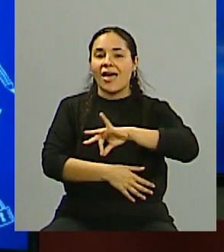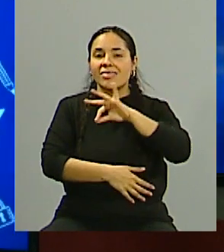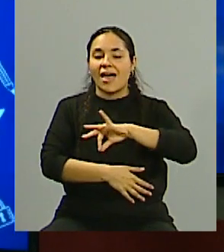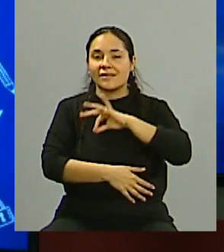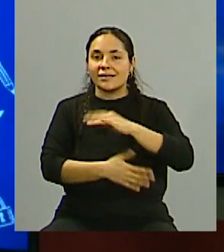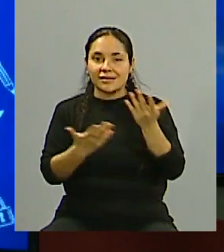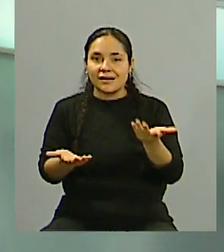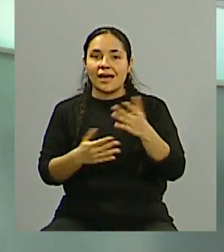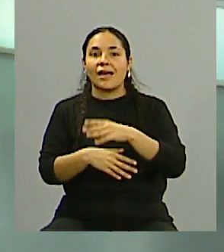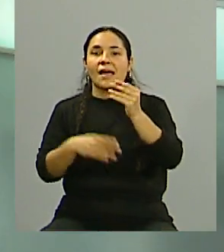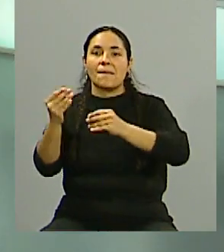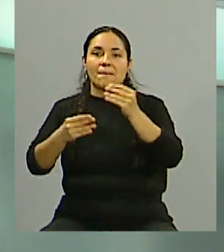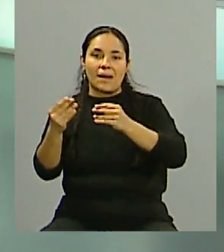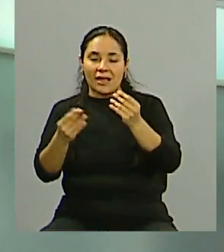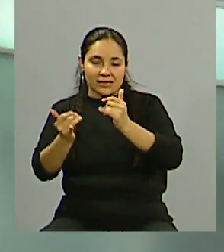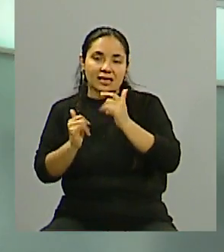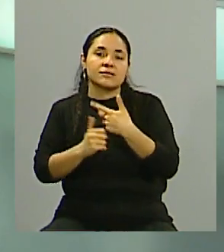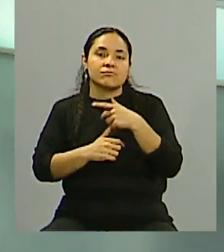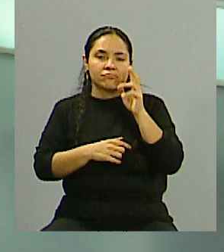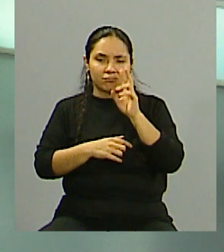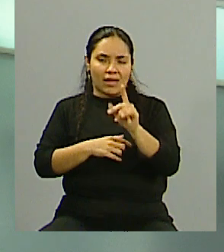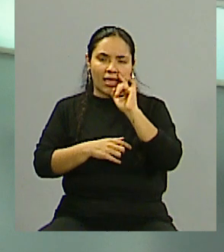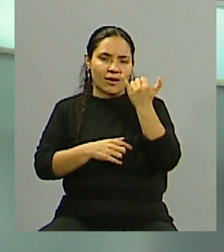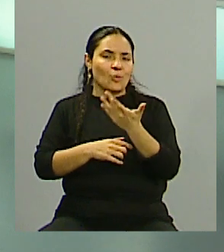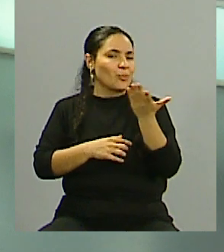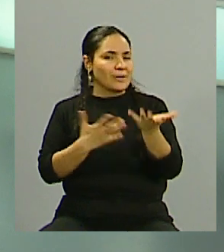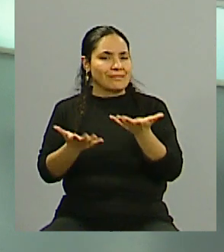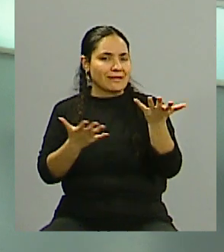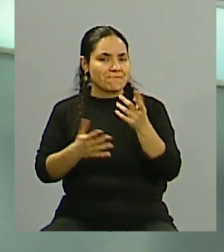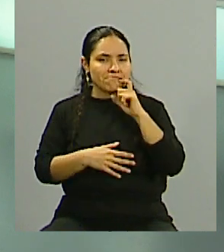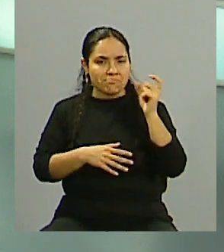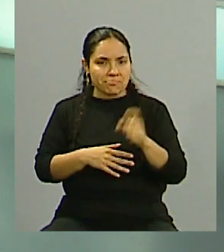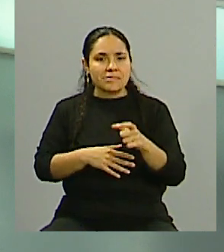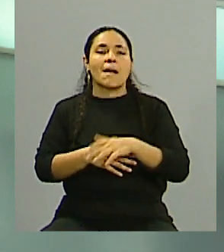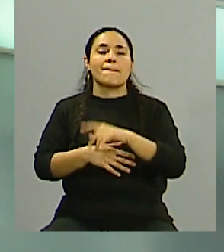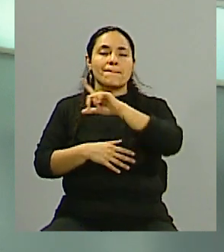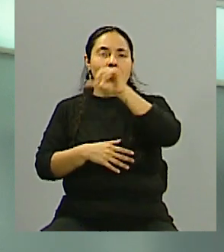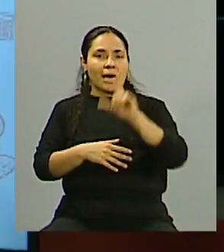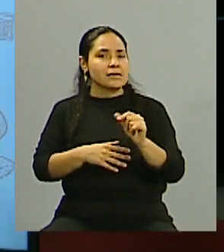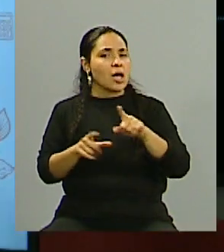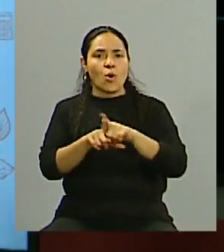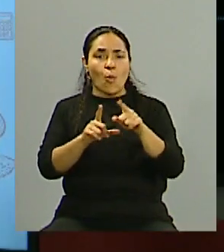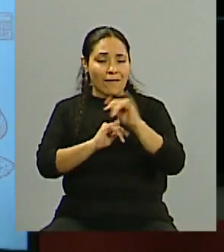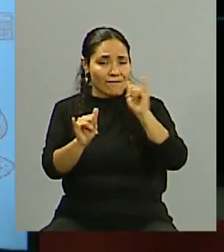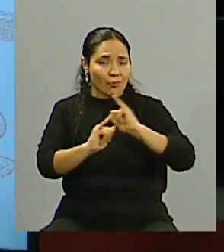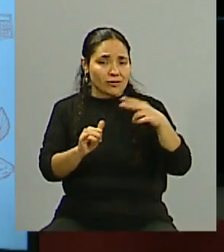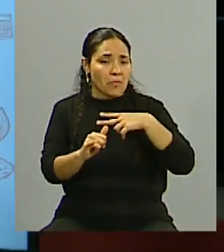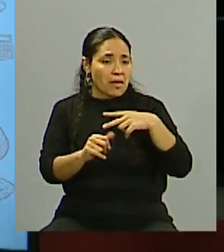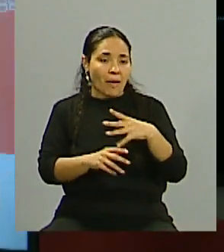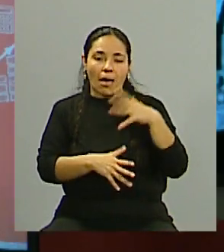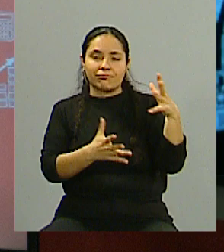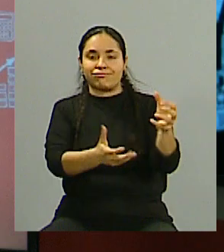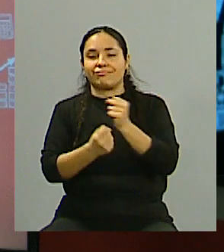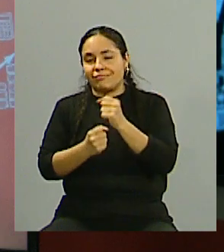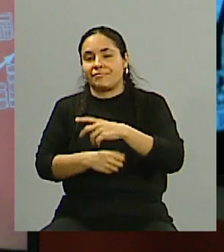y marcas publicaban. Bueno, eso lo notamos todo el tiempo, pero digo, hay países que van y avanzan contra esto que es una cuestión